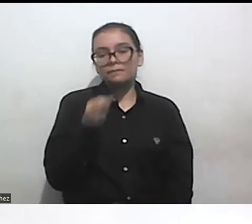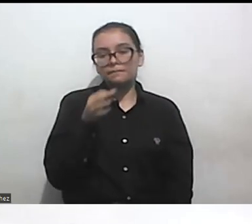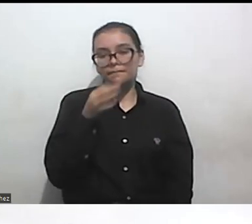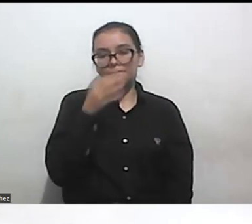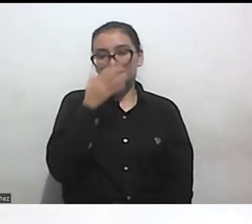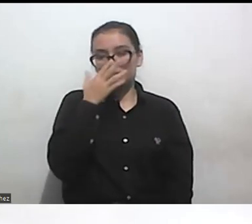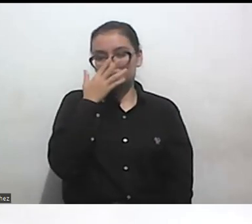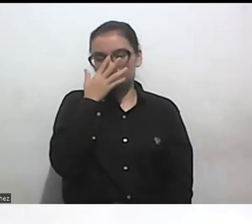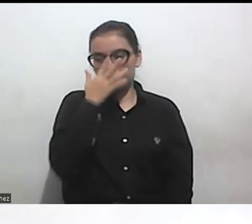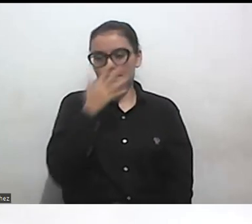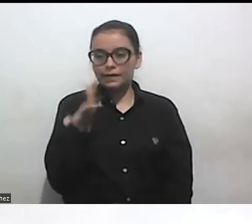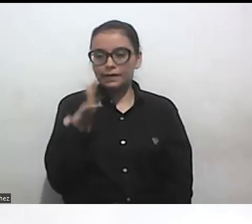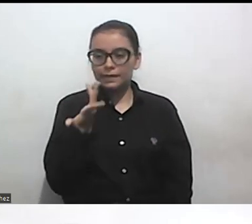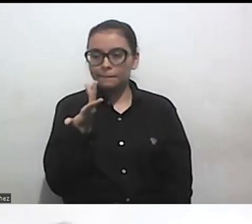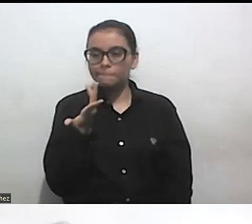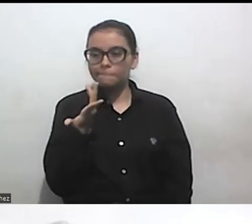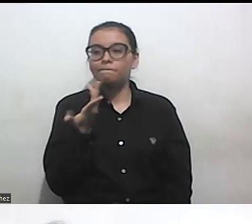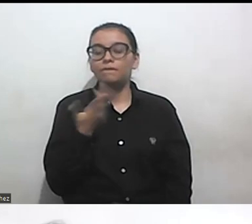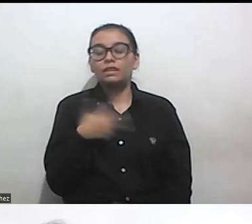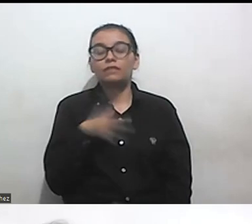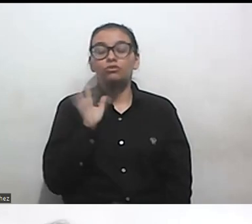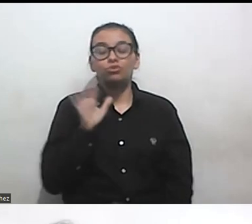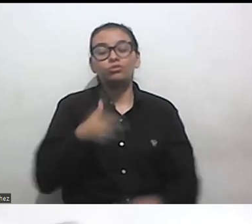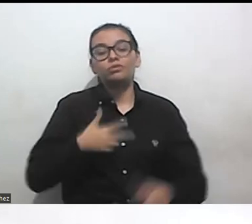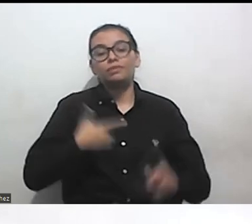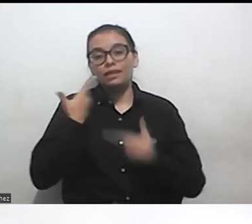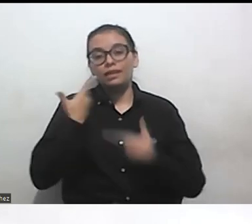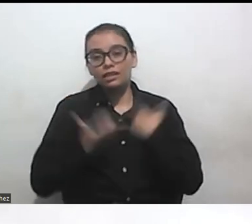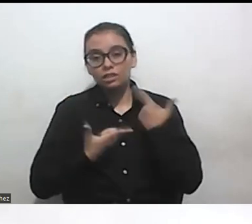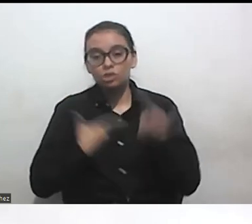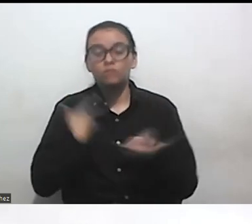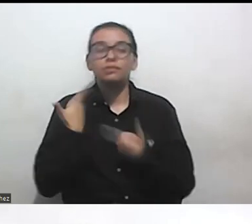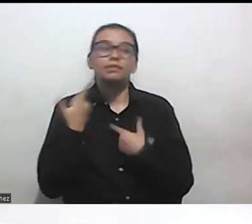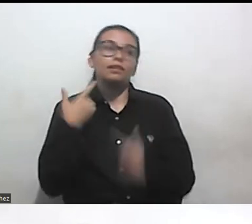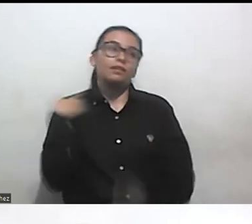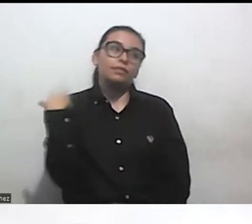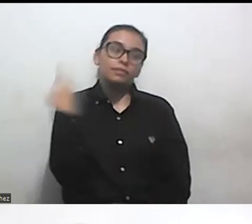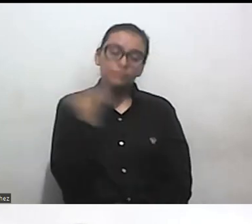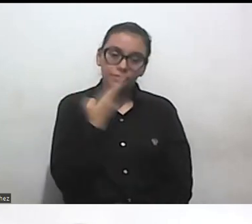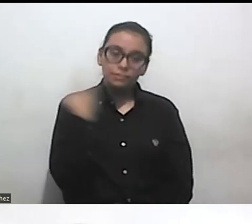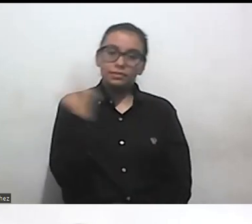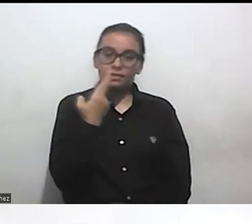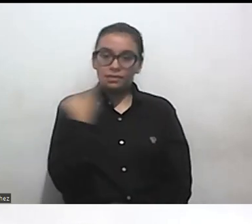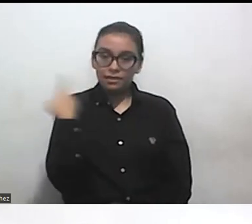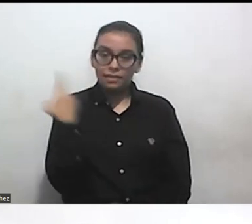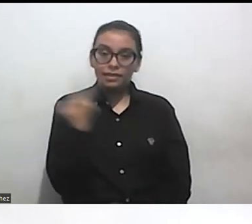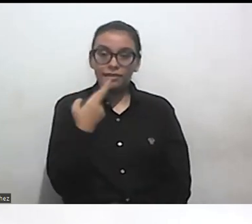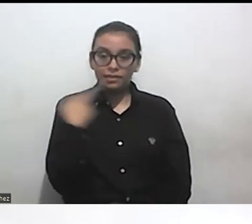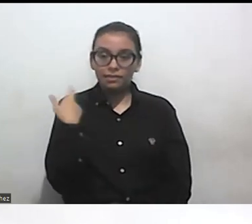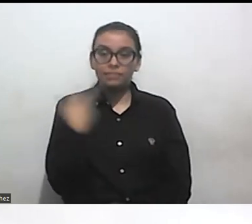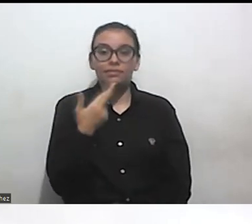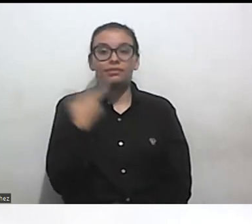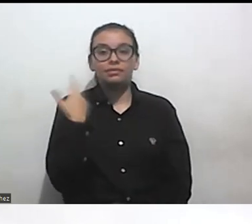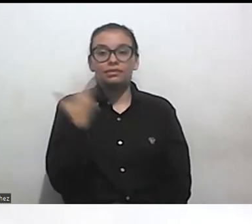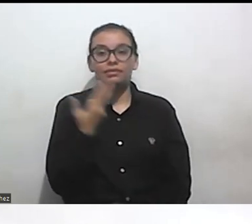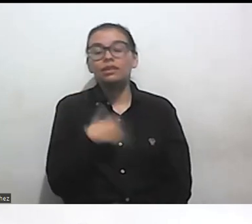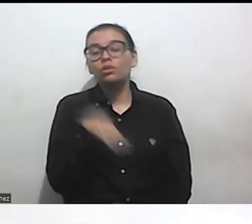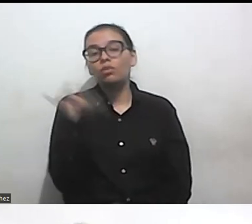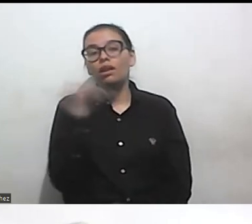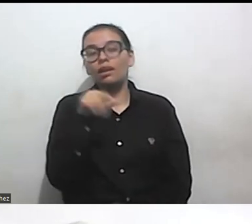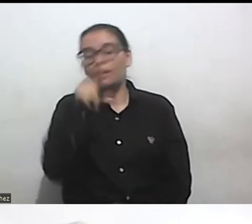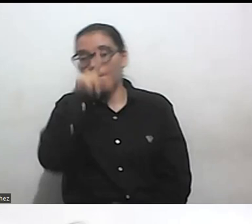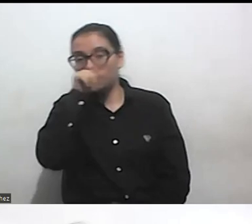una lucha y una lora decimos en Colombia como yo soy como el paja carpintero